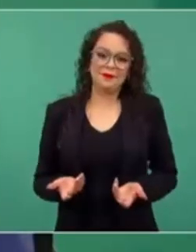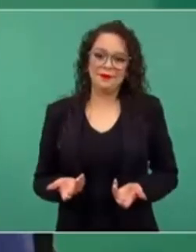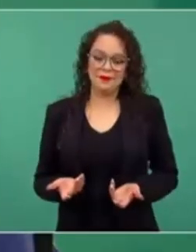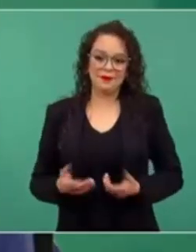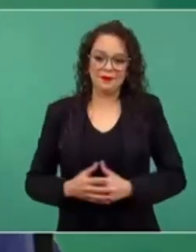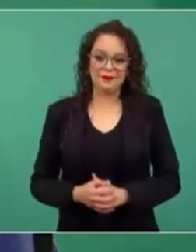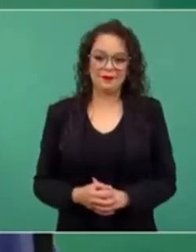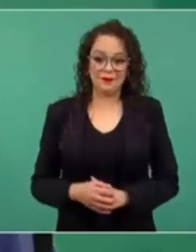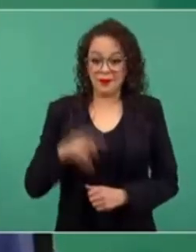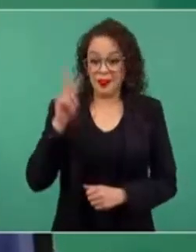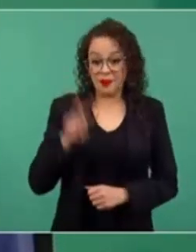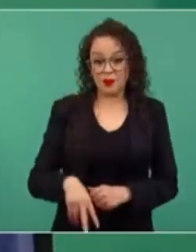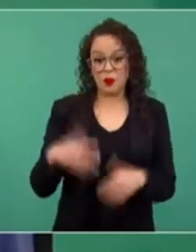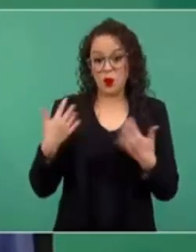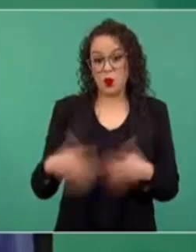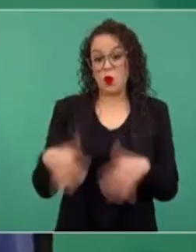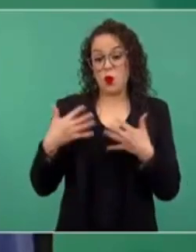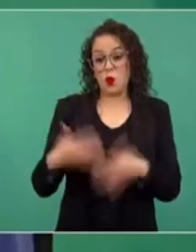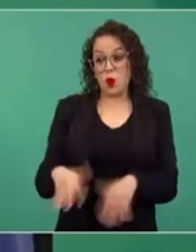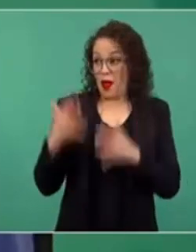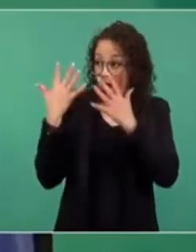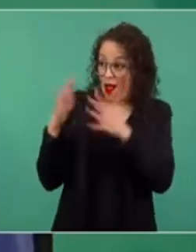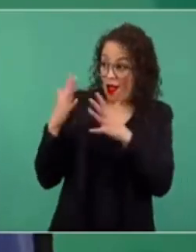costaban carísimos los aplausos.